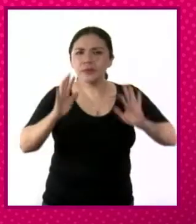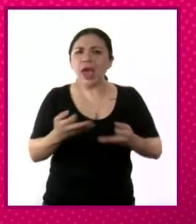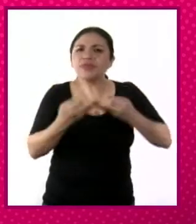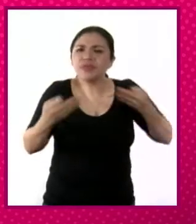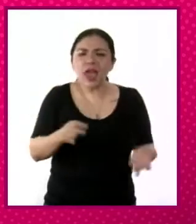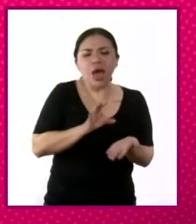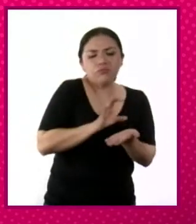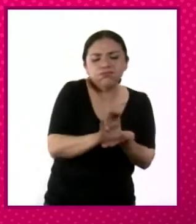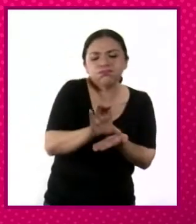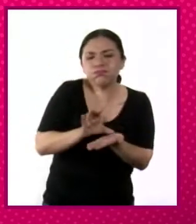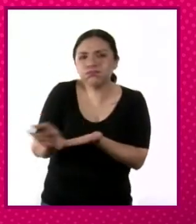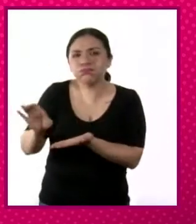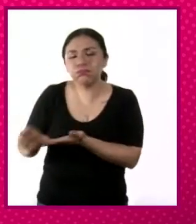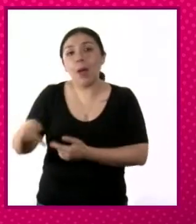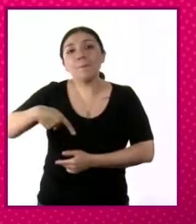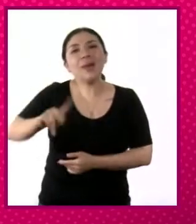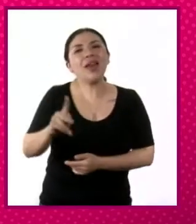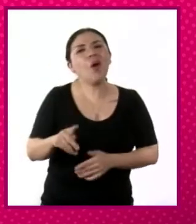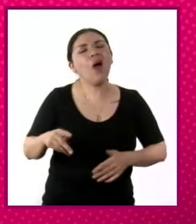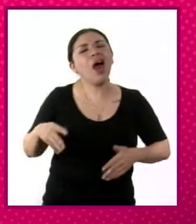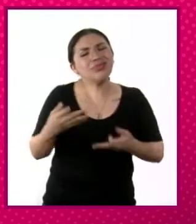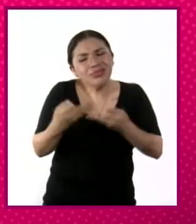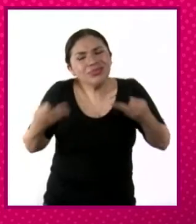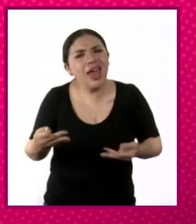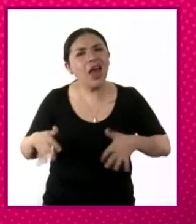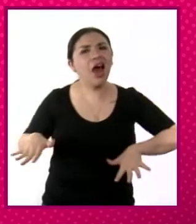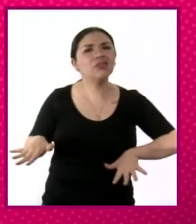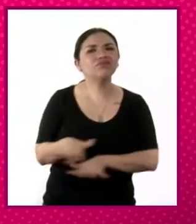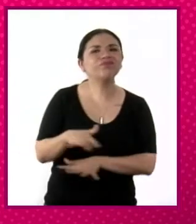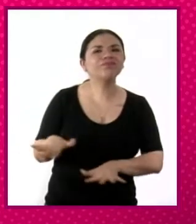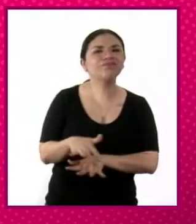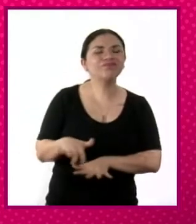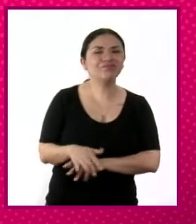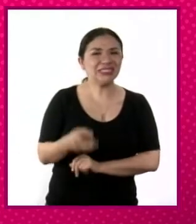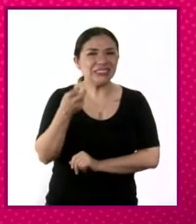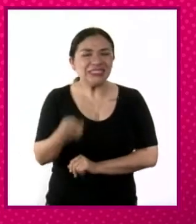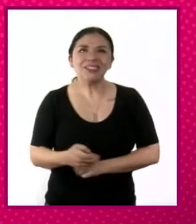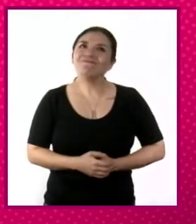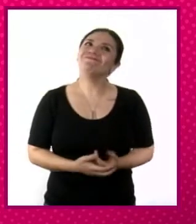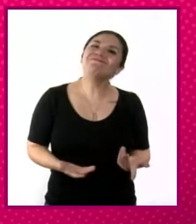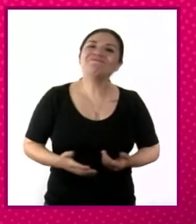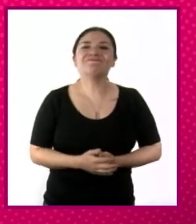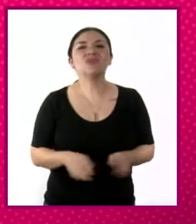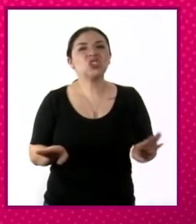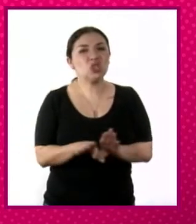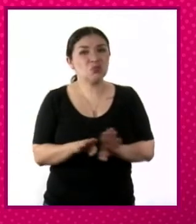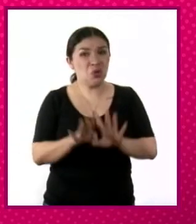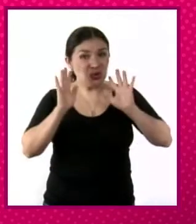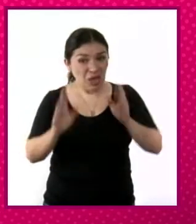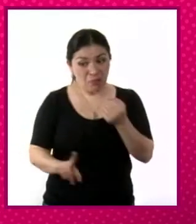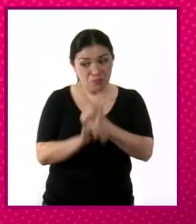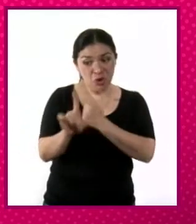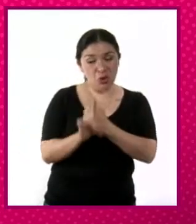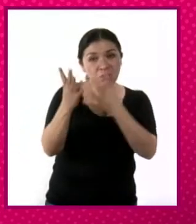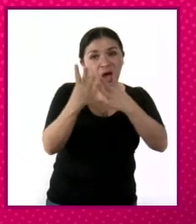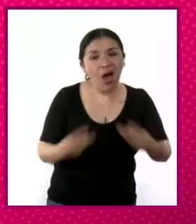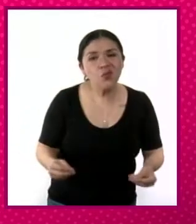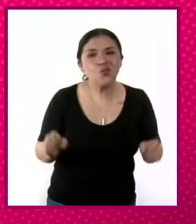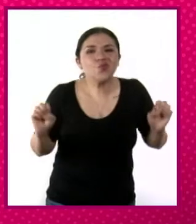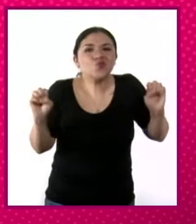tierras, pero reparte tierras de baja calidad. Entonces, en esencia, no resuelve el problema agrario.